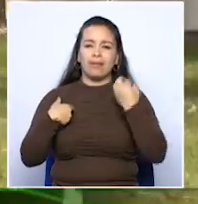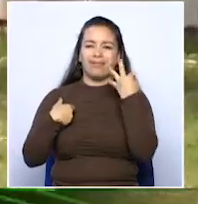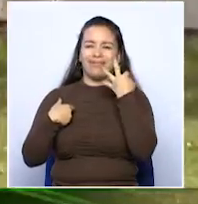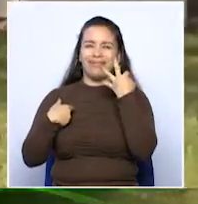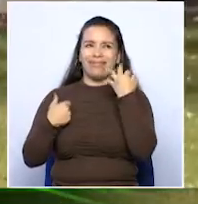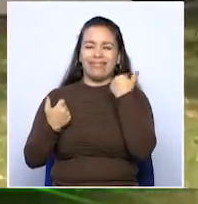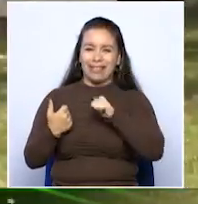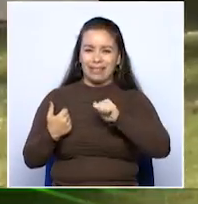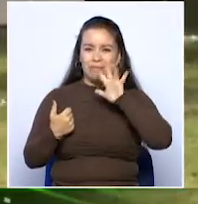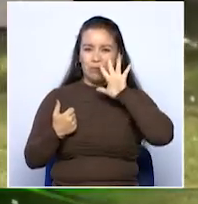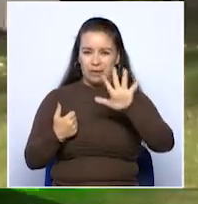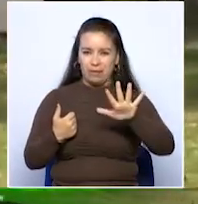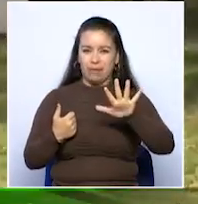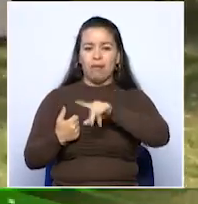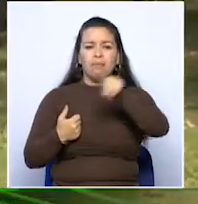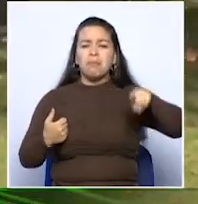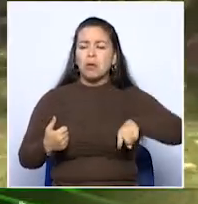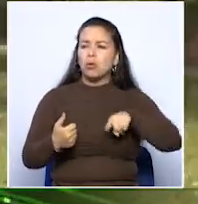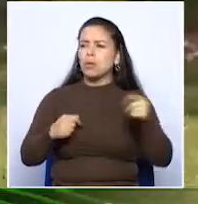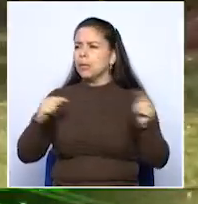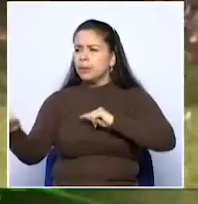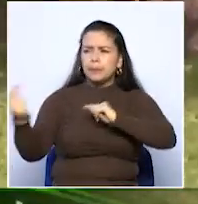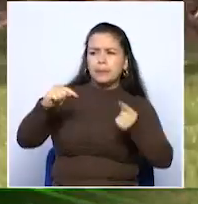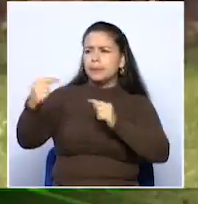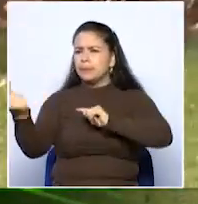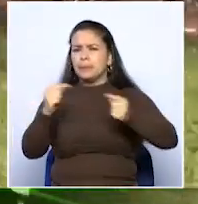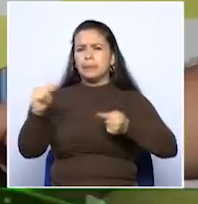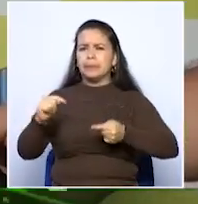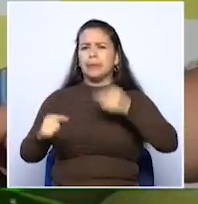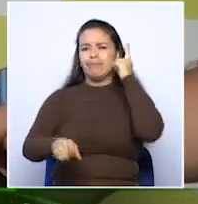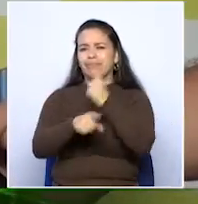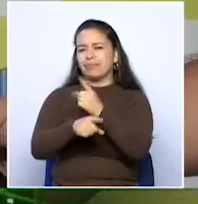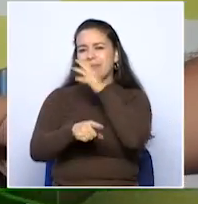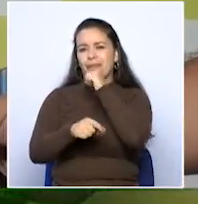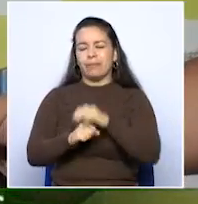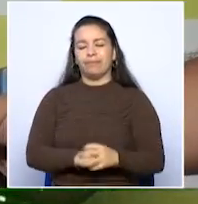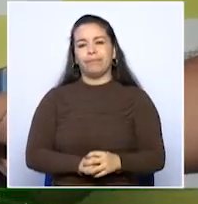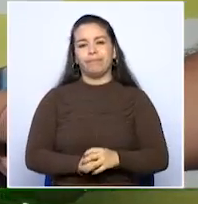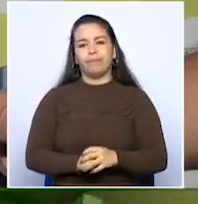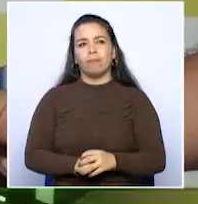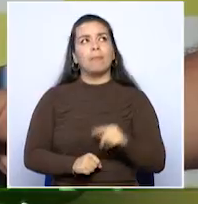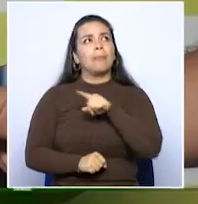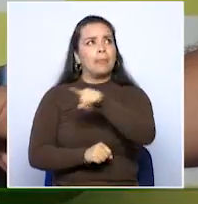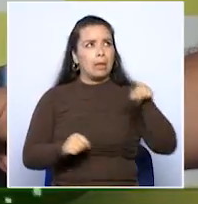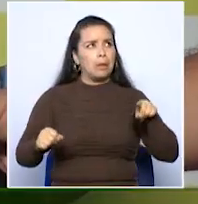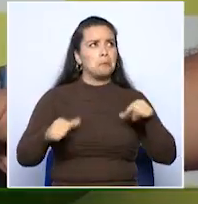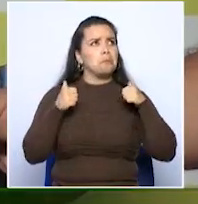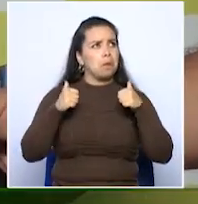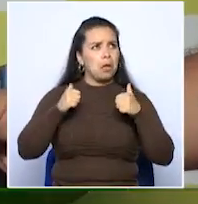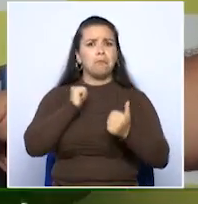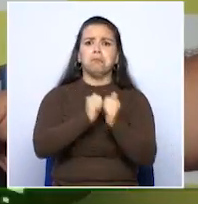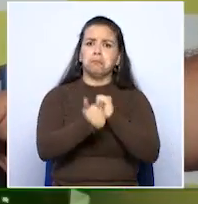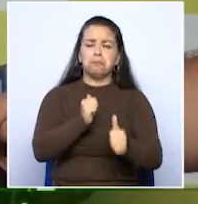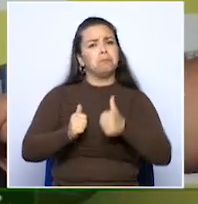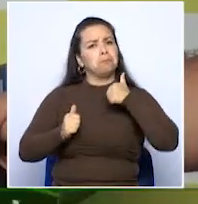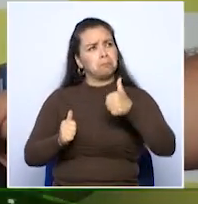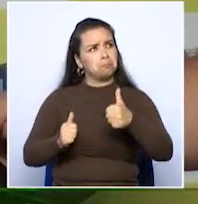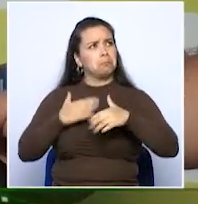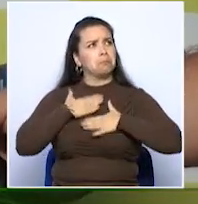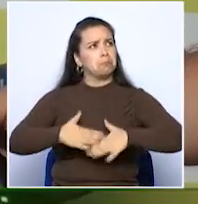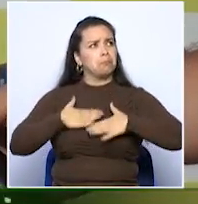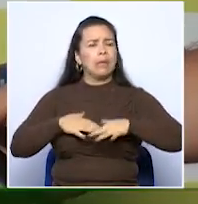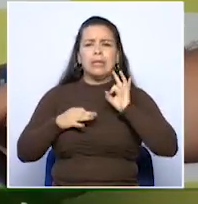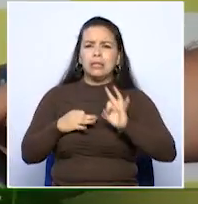En un primer tiempo de bostezo, Quindío generó algunas opciones, pero no las concretó. Creo que los muchachos lo supieron manejar, siempre